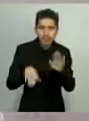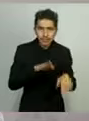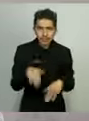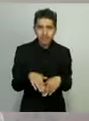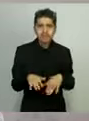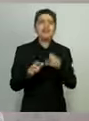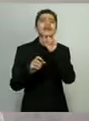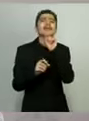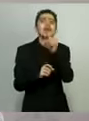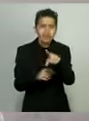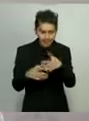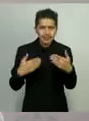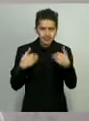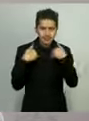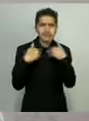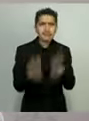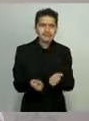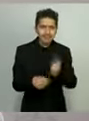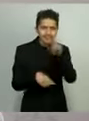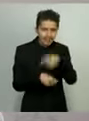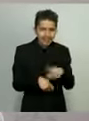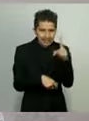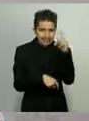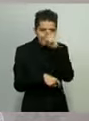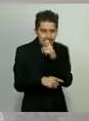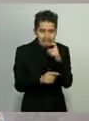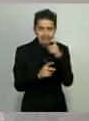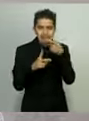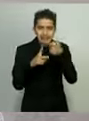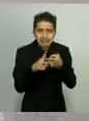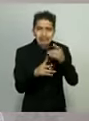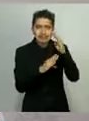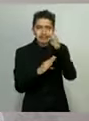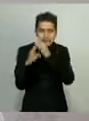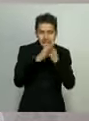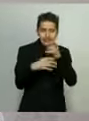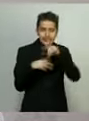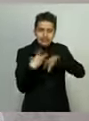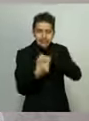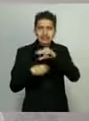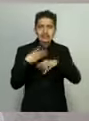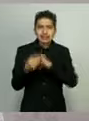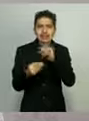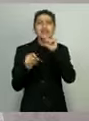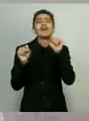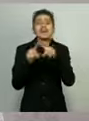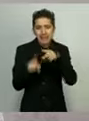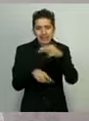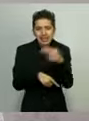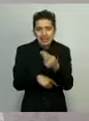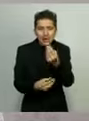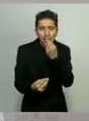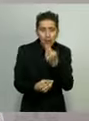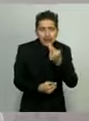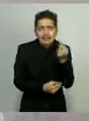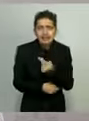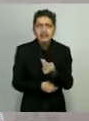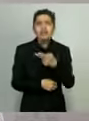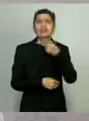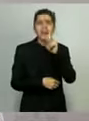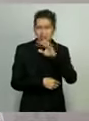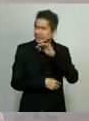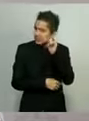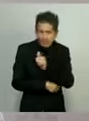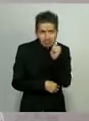Entiendo perfectamente las dificultades económicas, la necesidad de tener que comer, pero siempre hay algo que